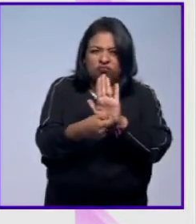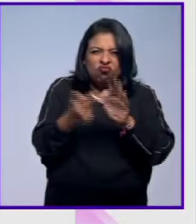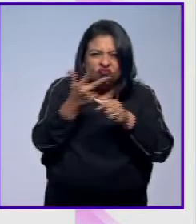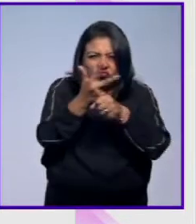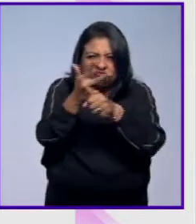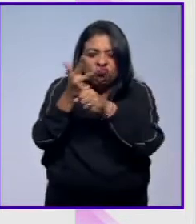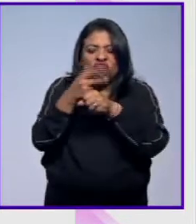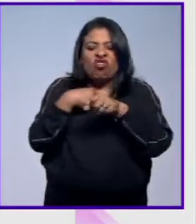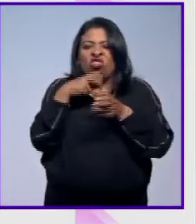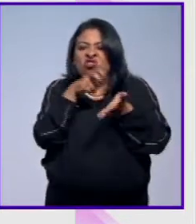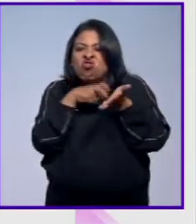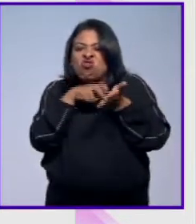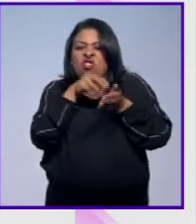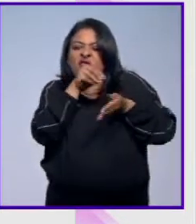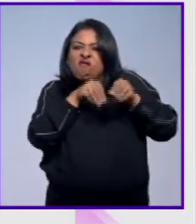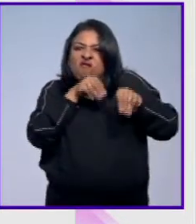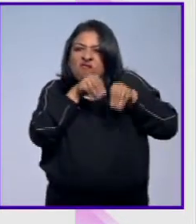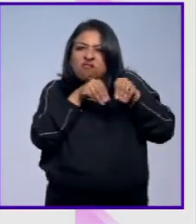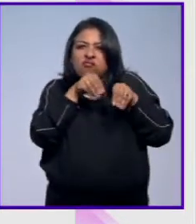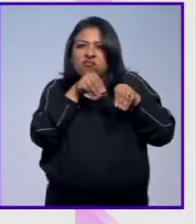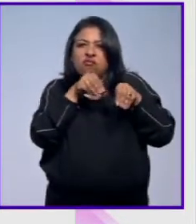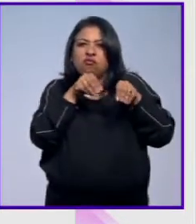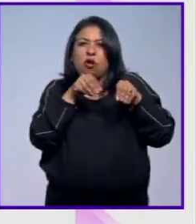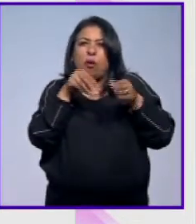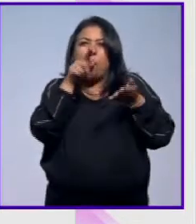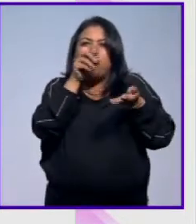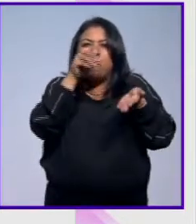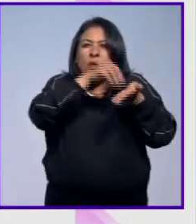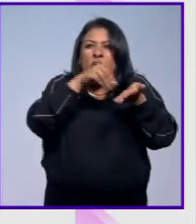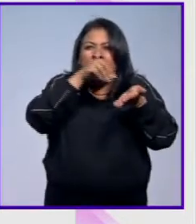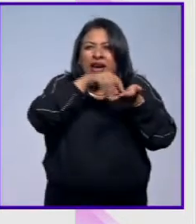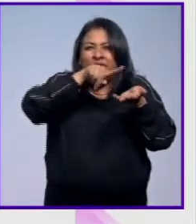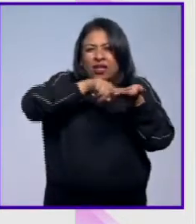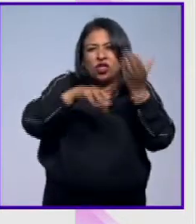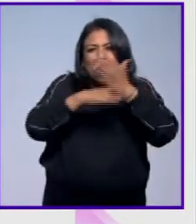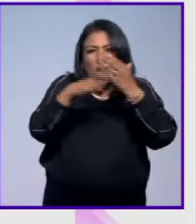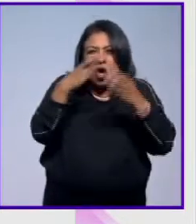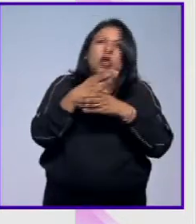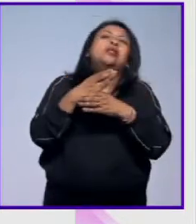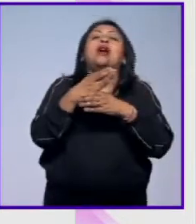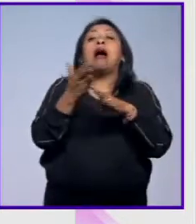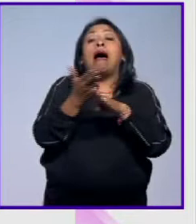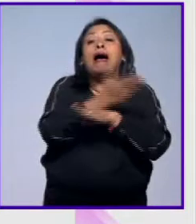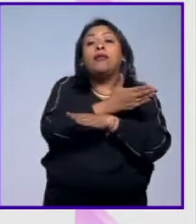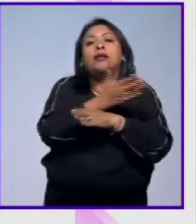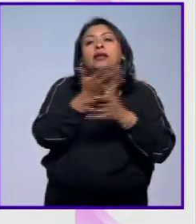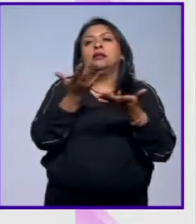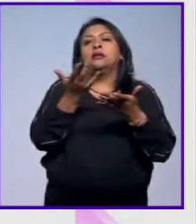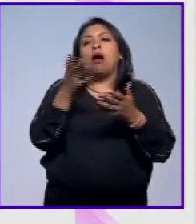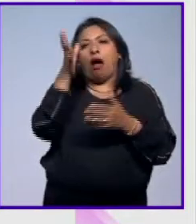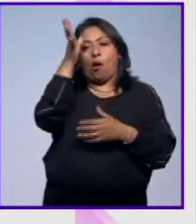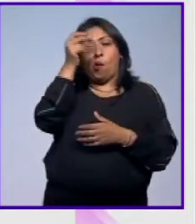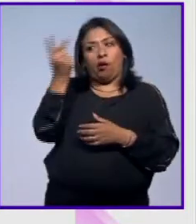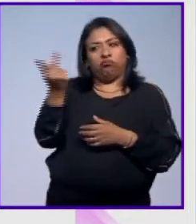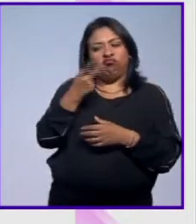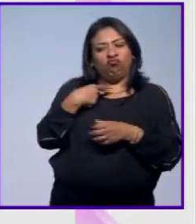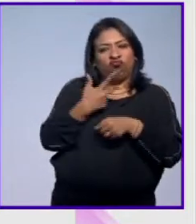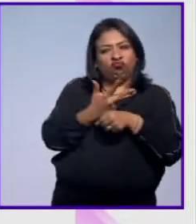manipulado, un video que está previamente pactado,